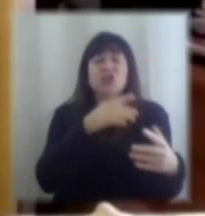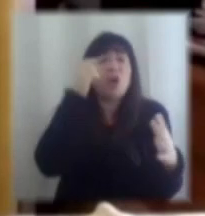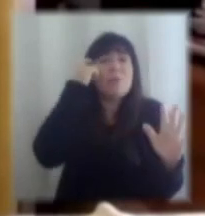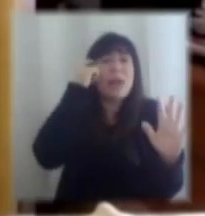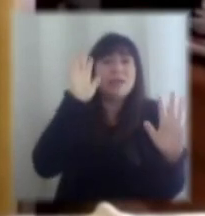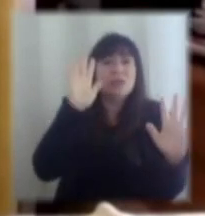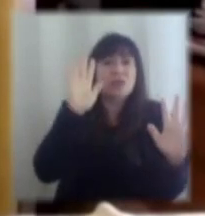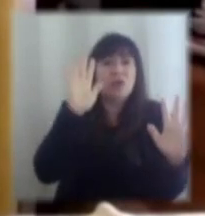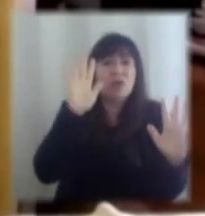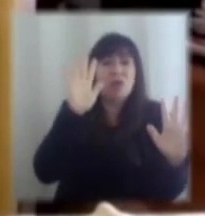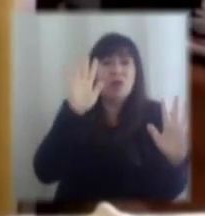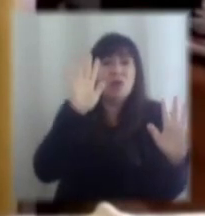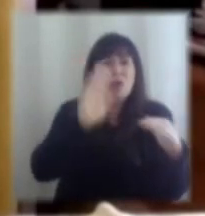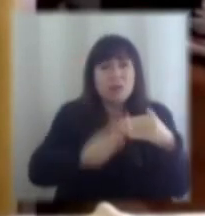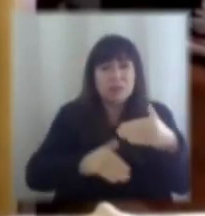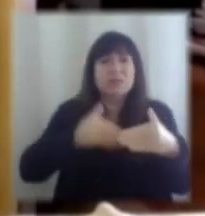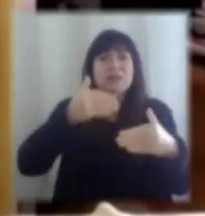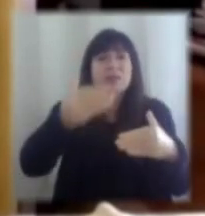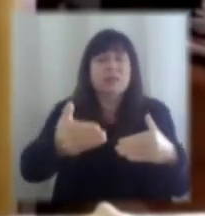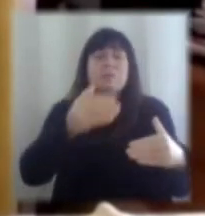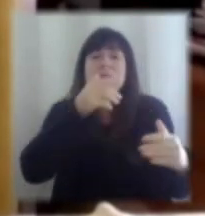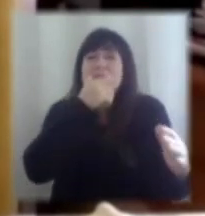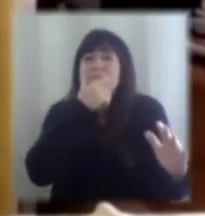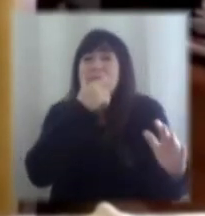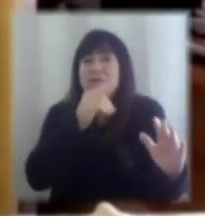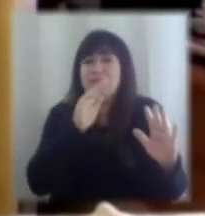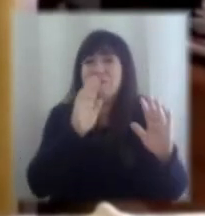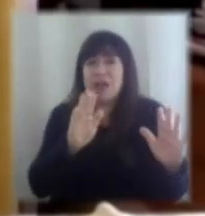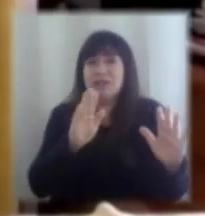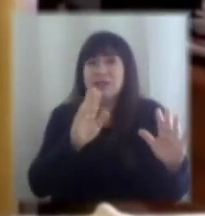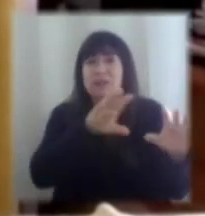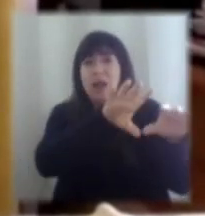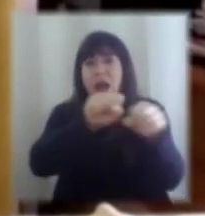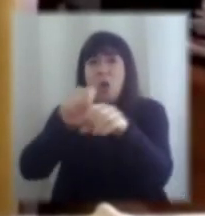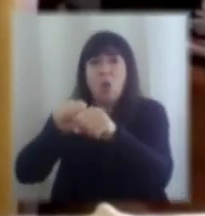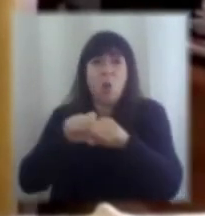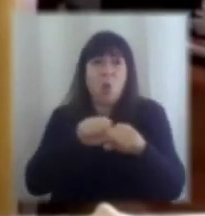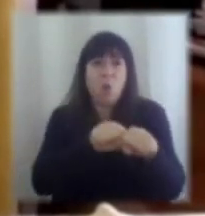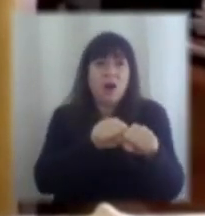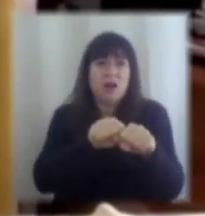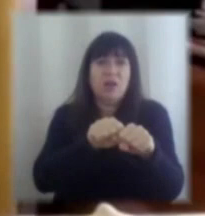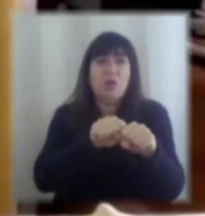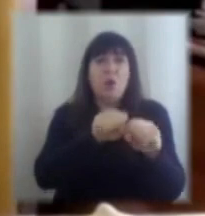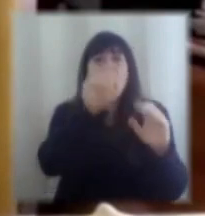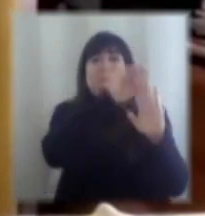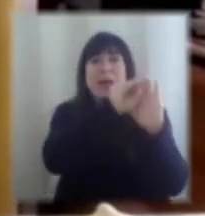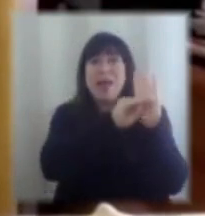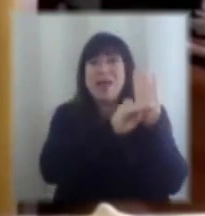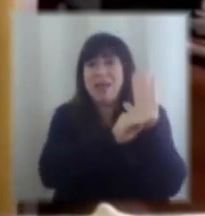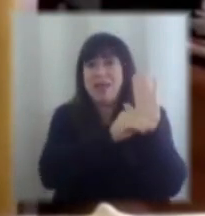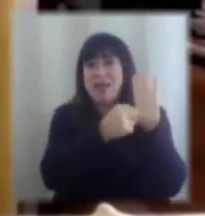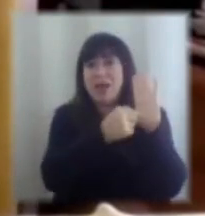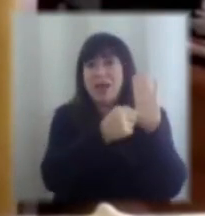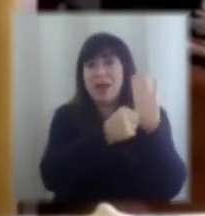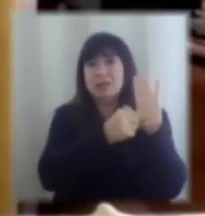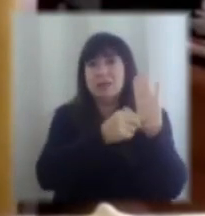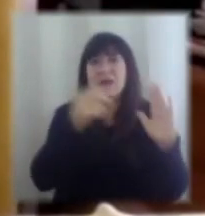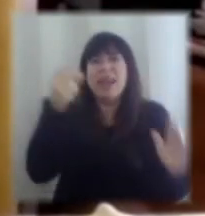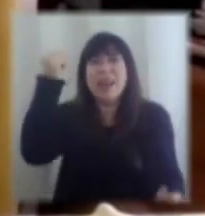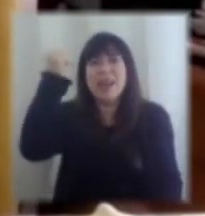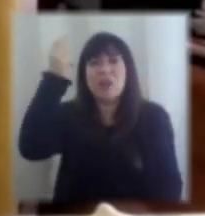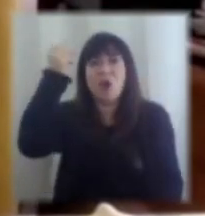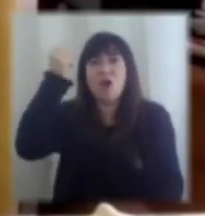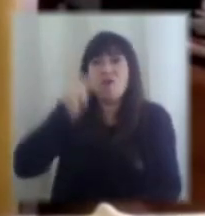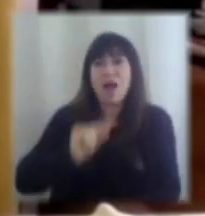arreglón seguido es también más fácil ponerse de acuerdo en medidas innovadoras, muchas